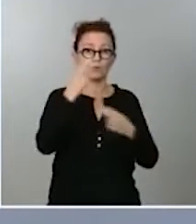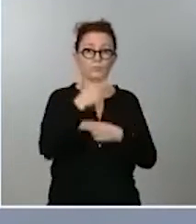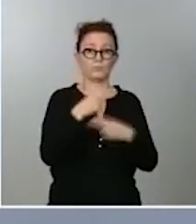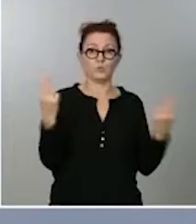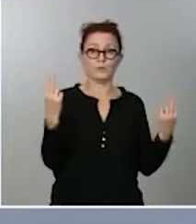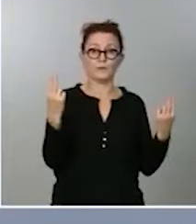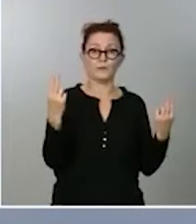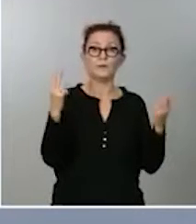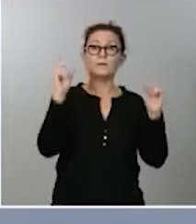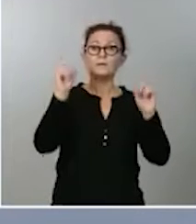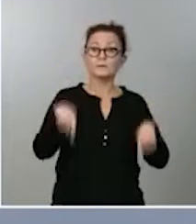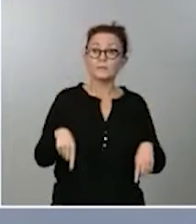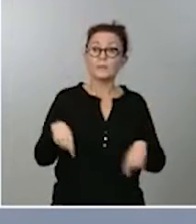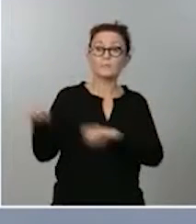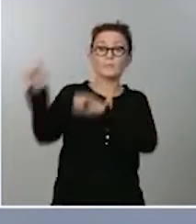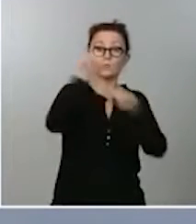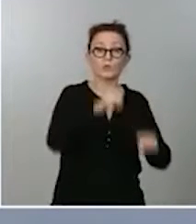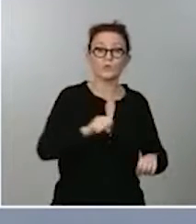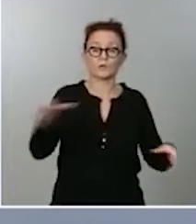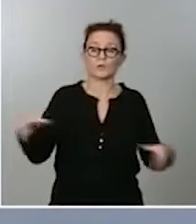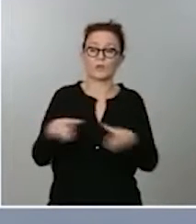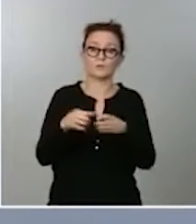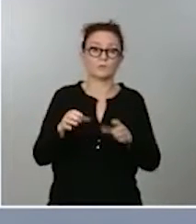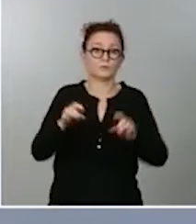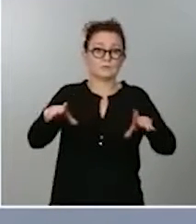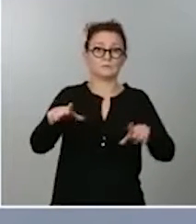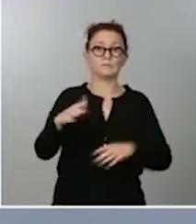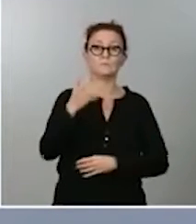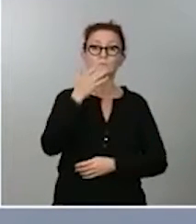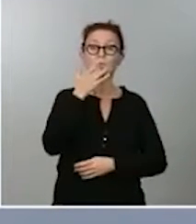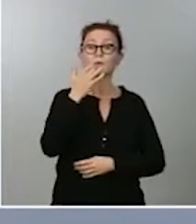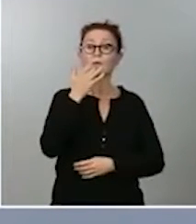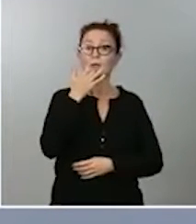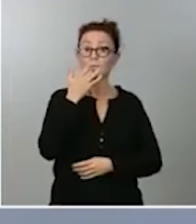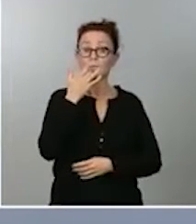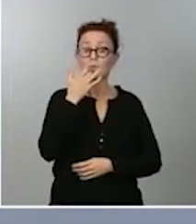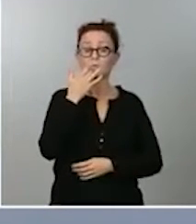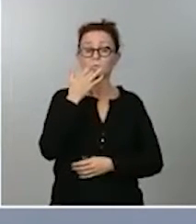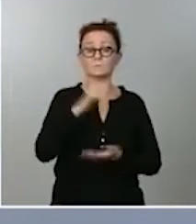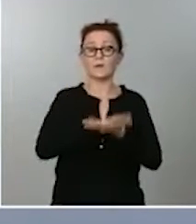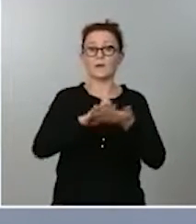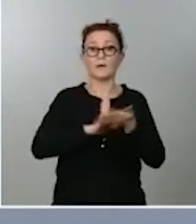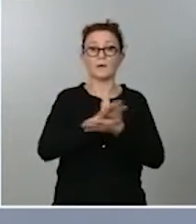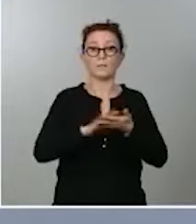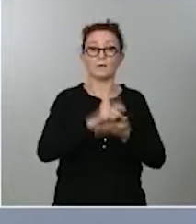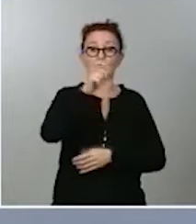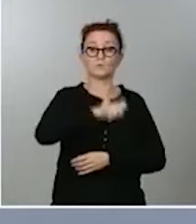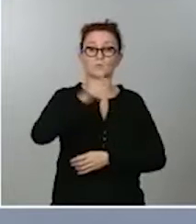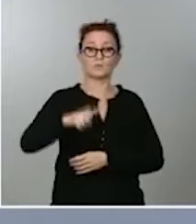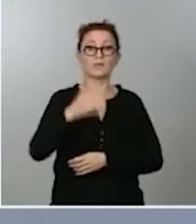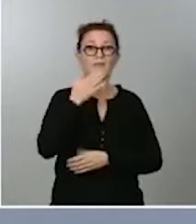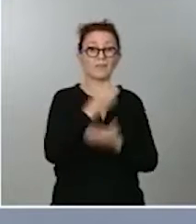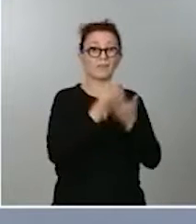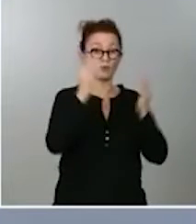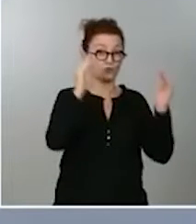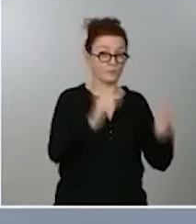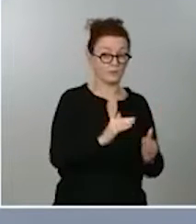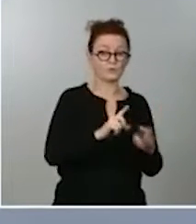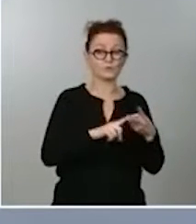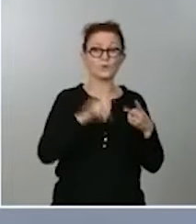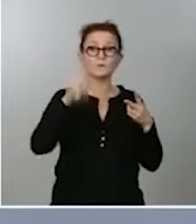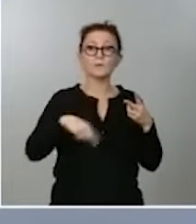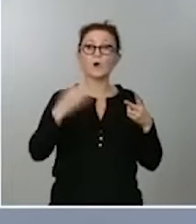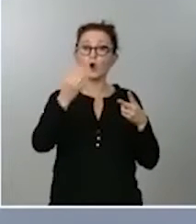proteger a los colectivos más vulnerables. Entre ellos, naturalmente, estamos hablando de las personas menores de edad, estamos hablando de los jóvenes